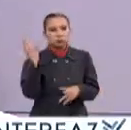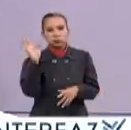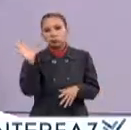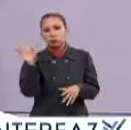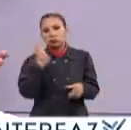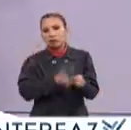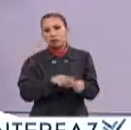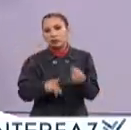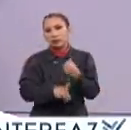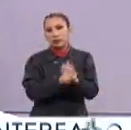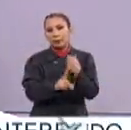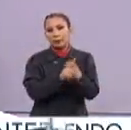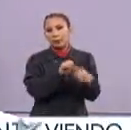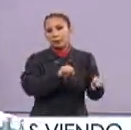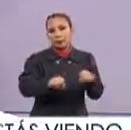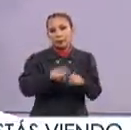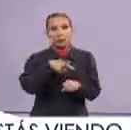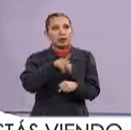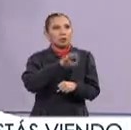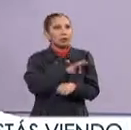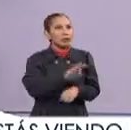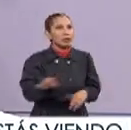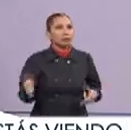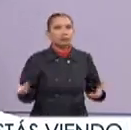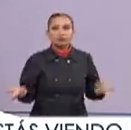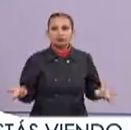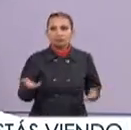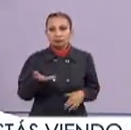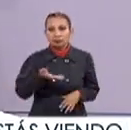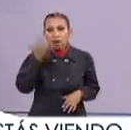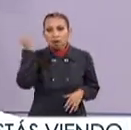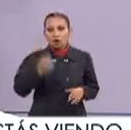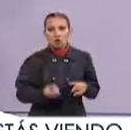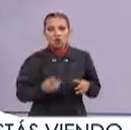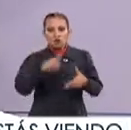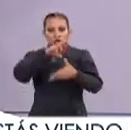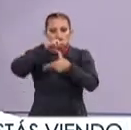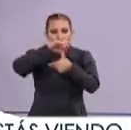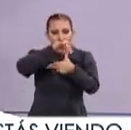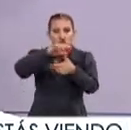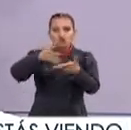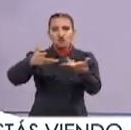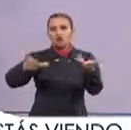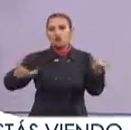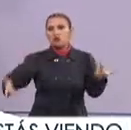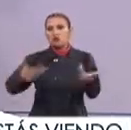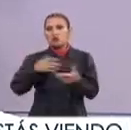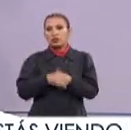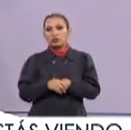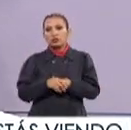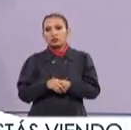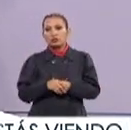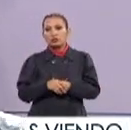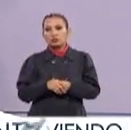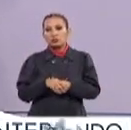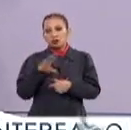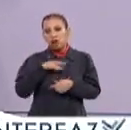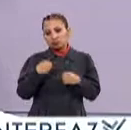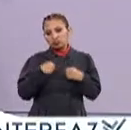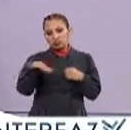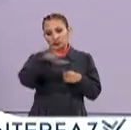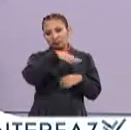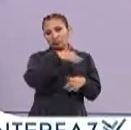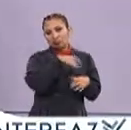fenómenos naturales? Que puede ser un temblor, pero también puede ser un huracán Vivimos en un incendio, vivimos en zonas